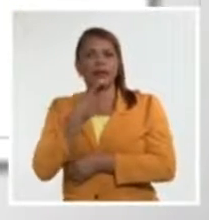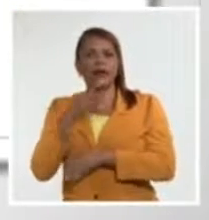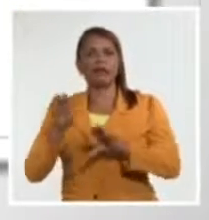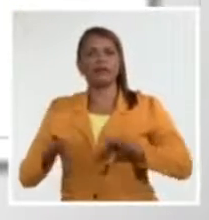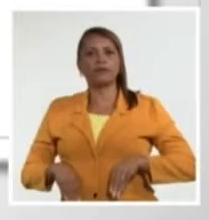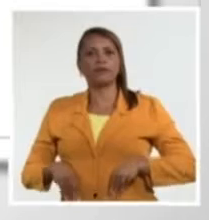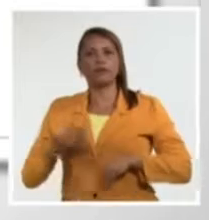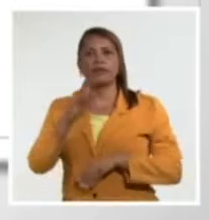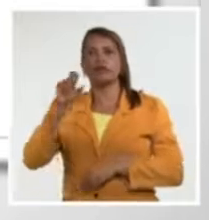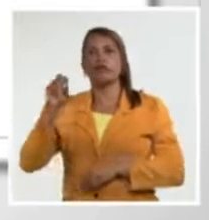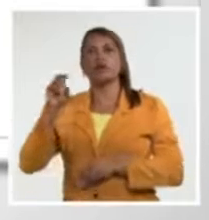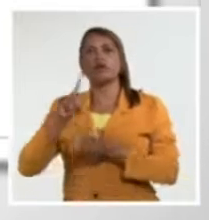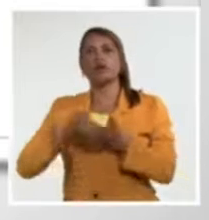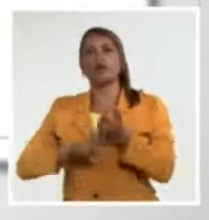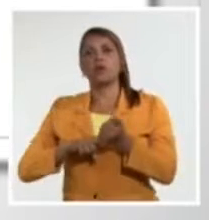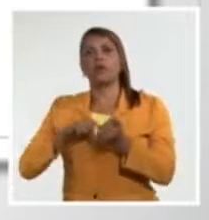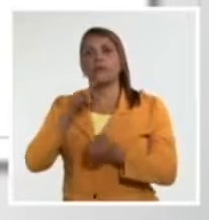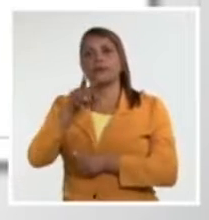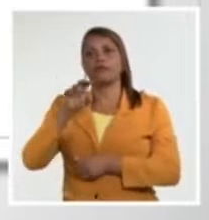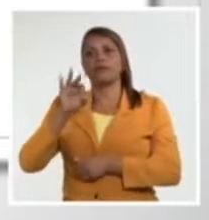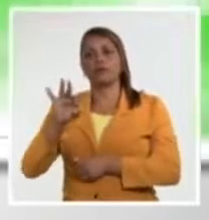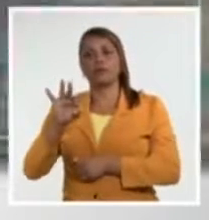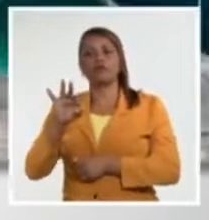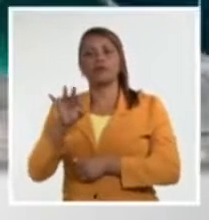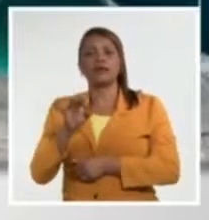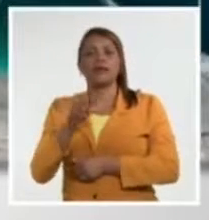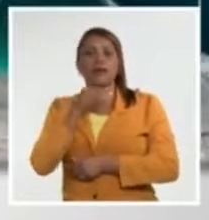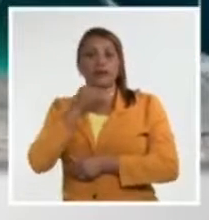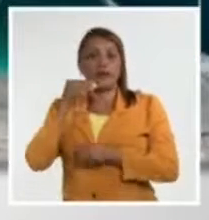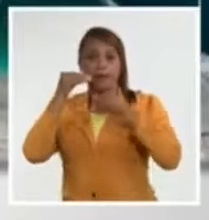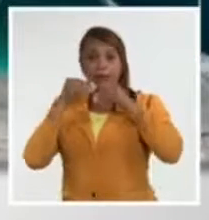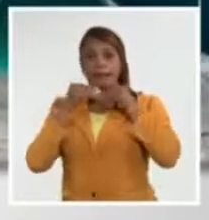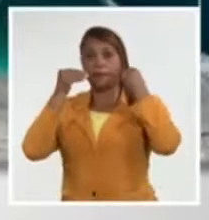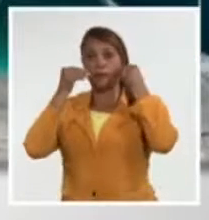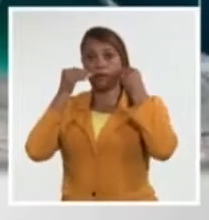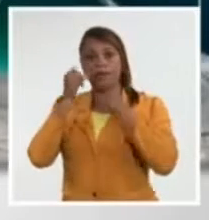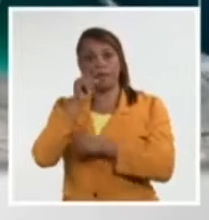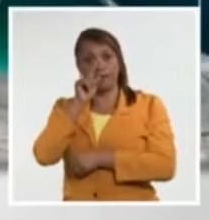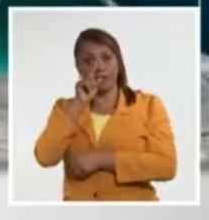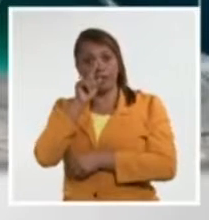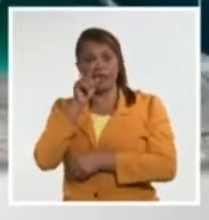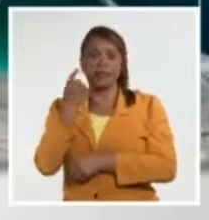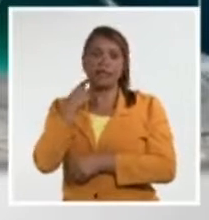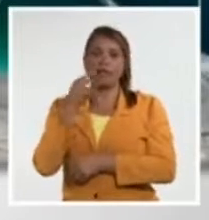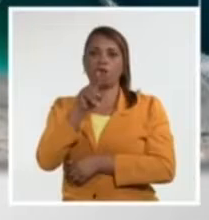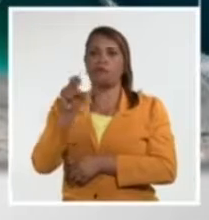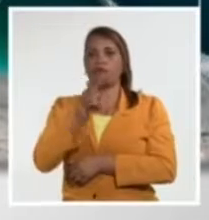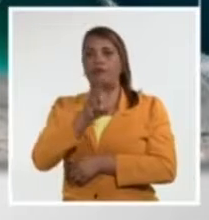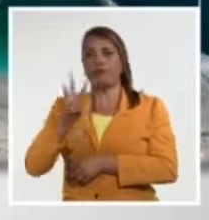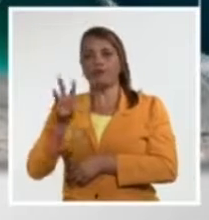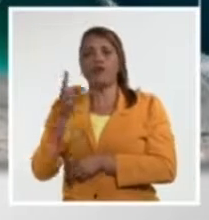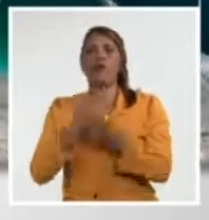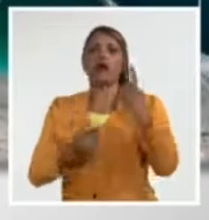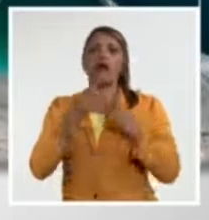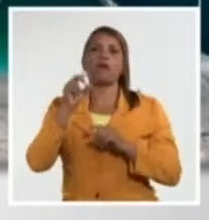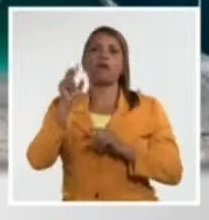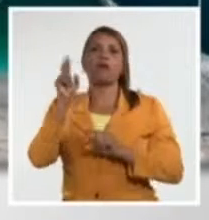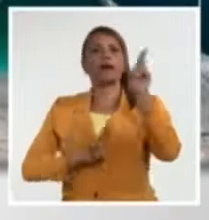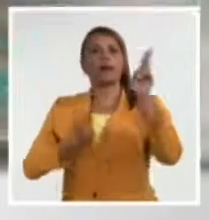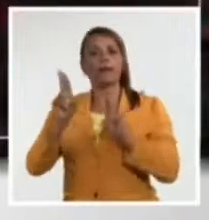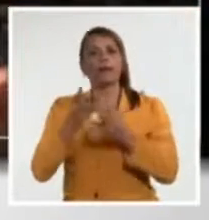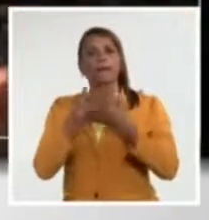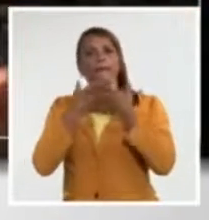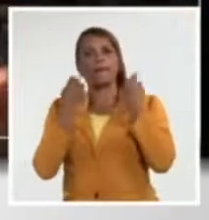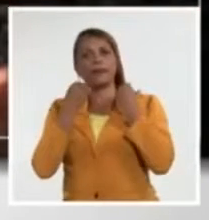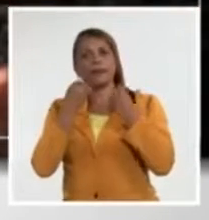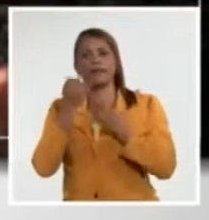COP28 de Dubái, Emiratos Árabes Unidos, prevista para finales de 2023. Aunque el acuerdo sobre pérdidas y daños